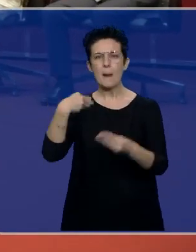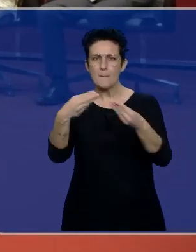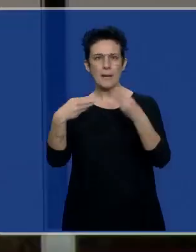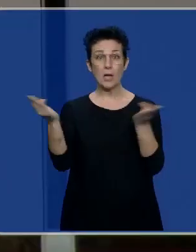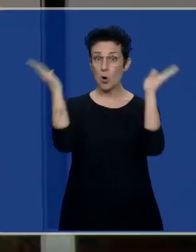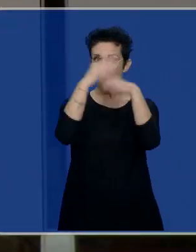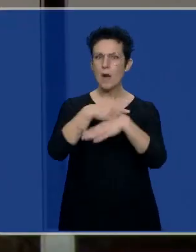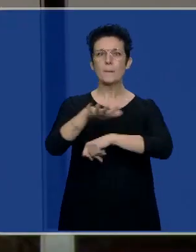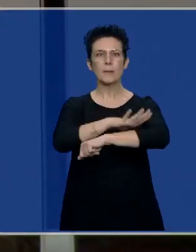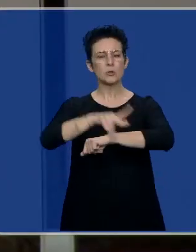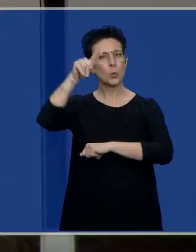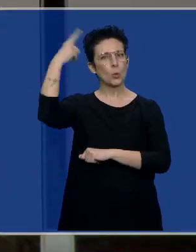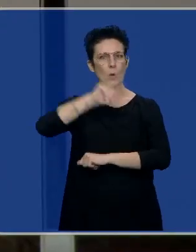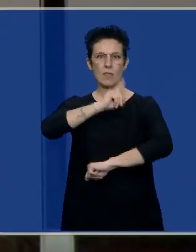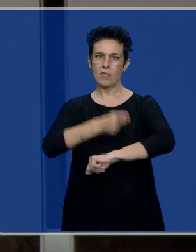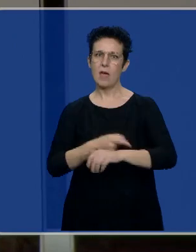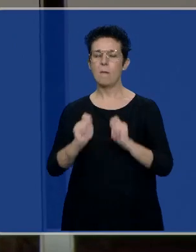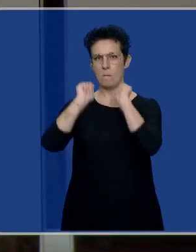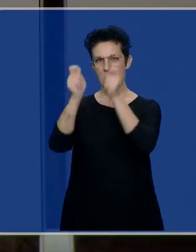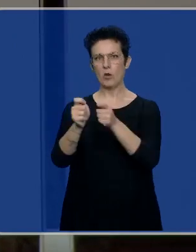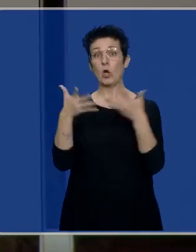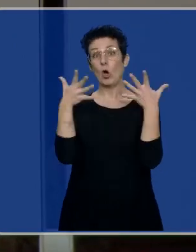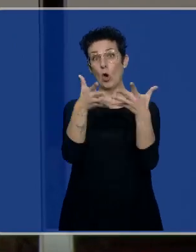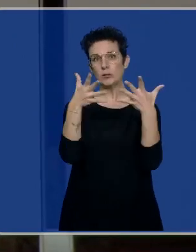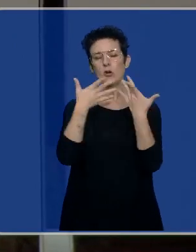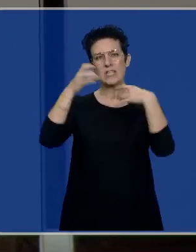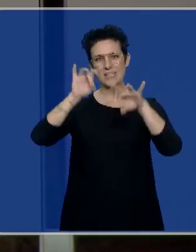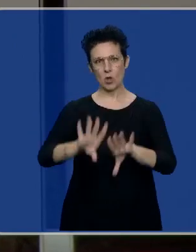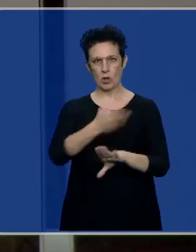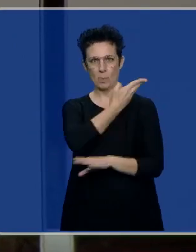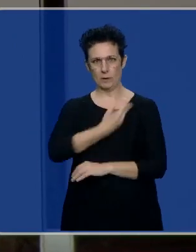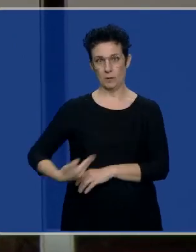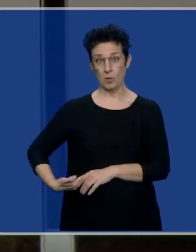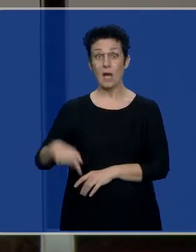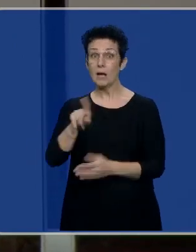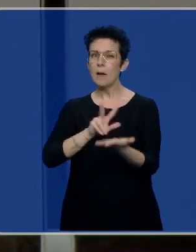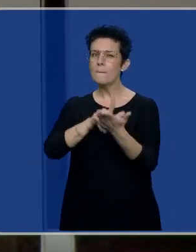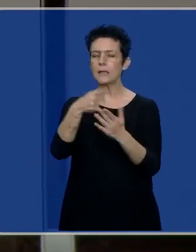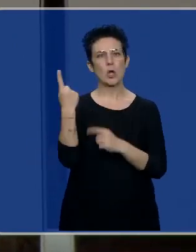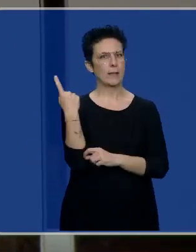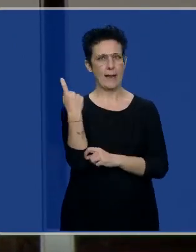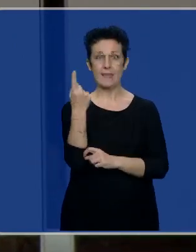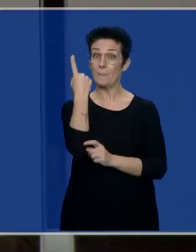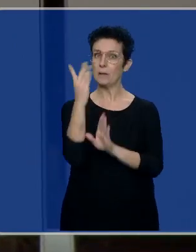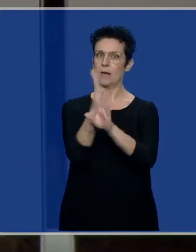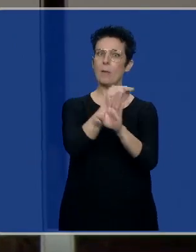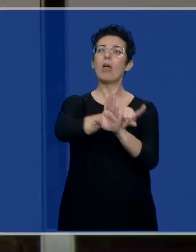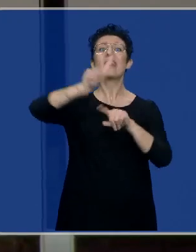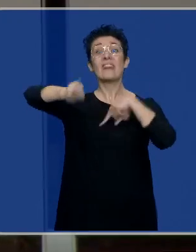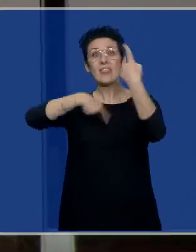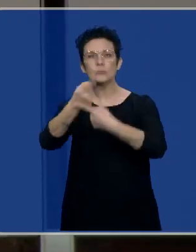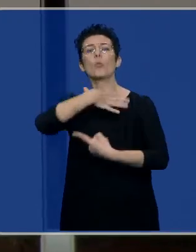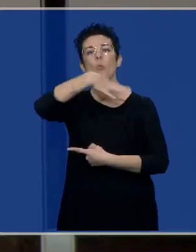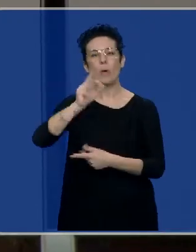por el Ministerio de Cultura y Deporte a través de su Consejo de Patrimonio Histórico. Es un paso previo necesario para su declaración